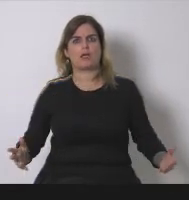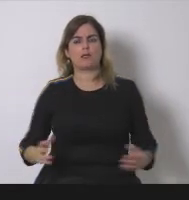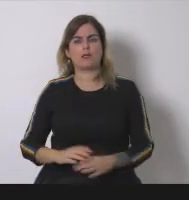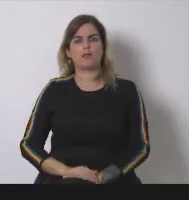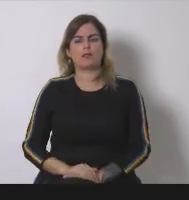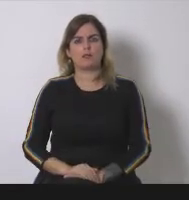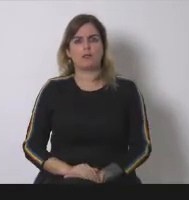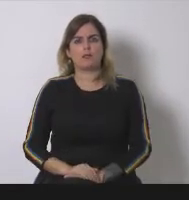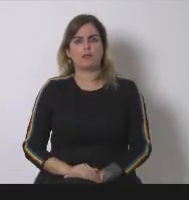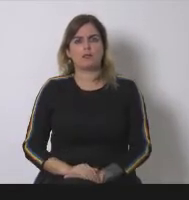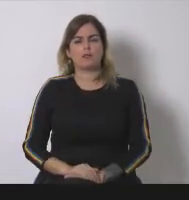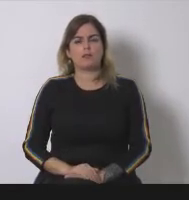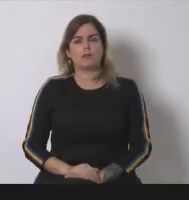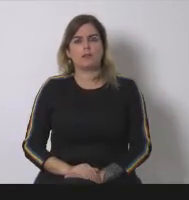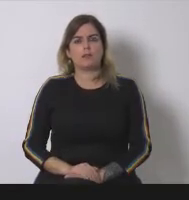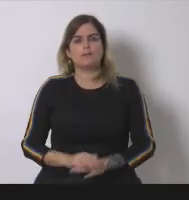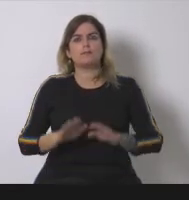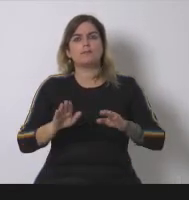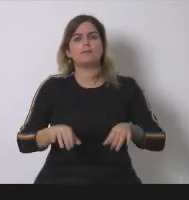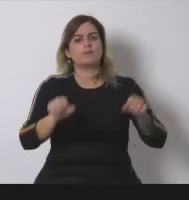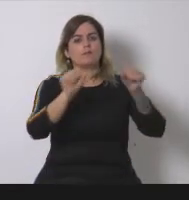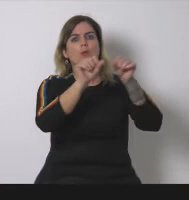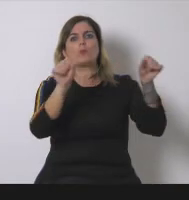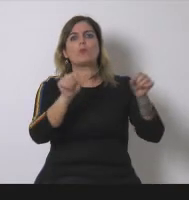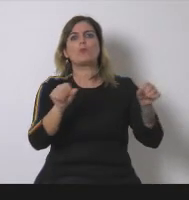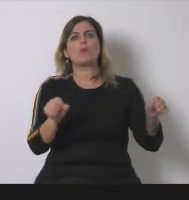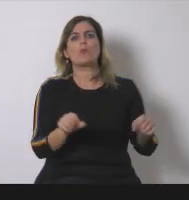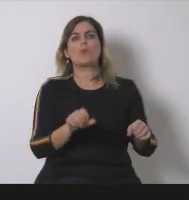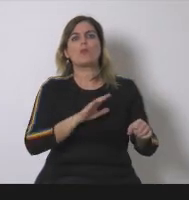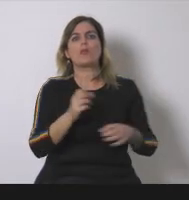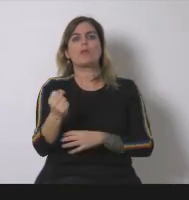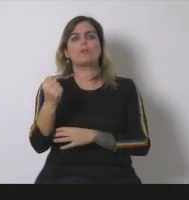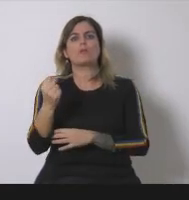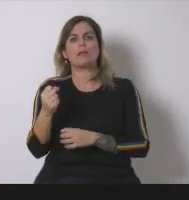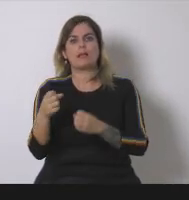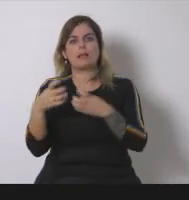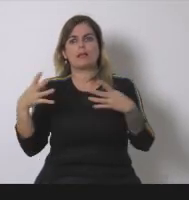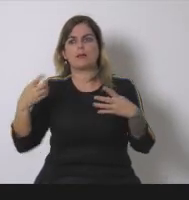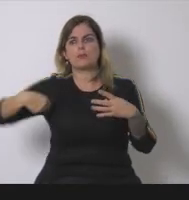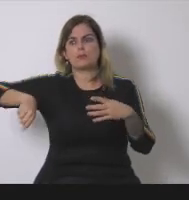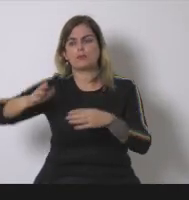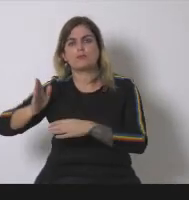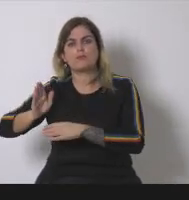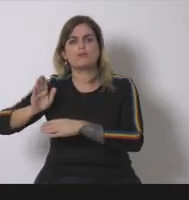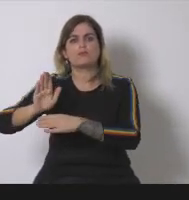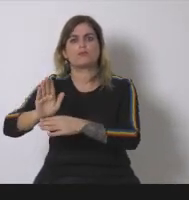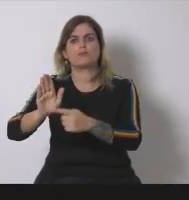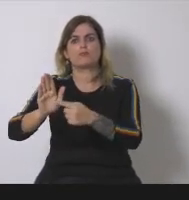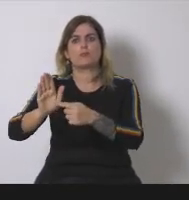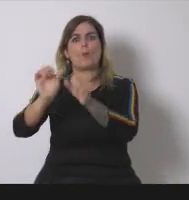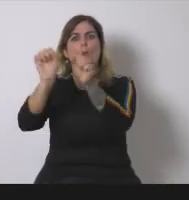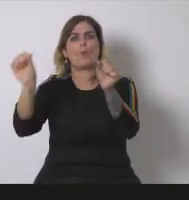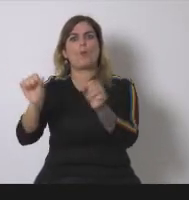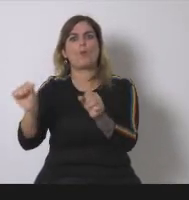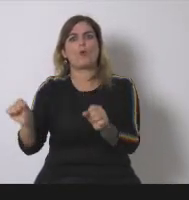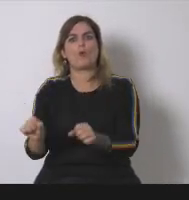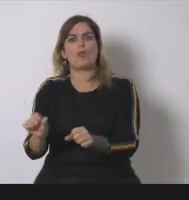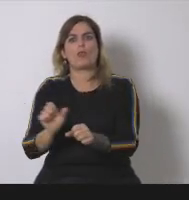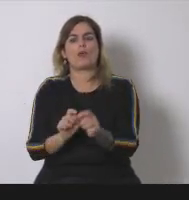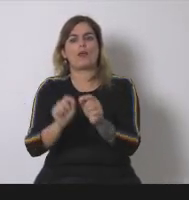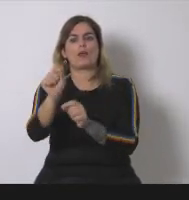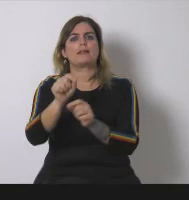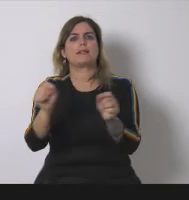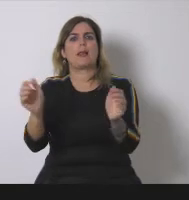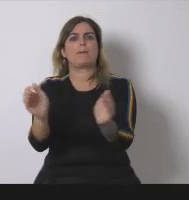el modelo de soberanía energética que planteamos sea a pequeña media escala que sea local